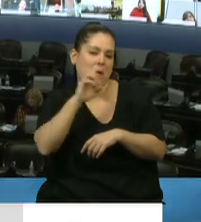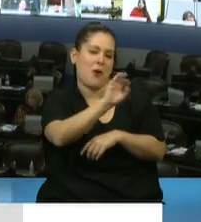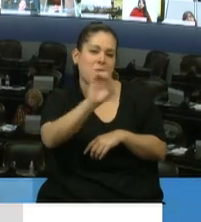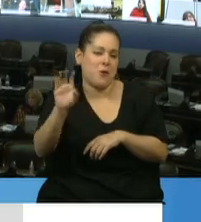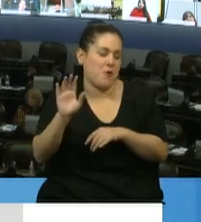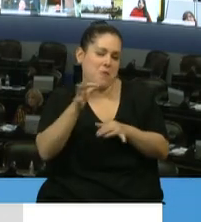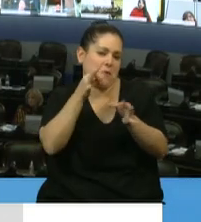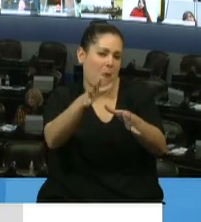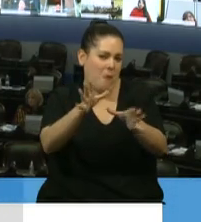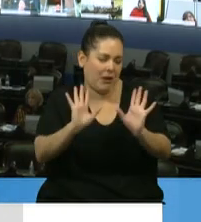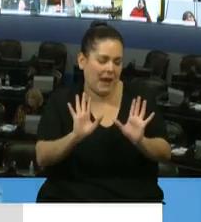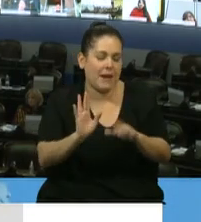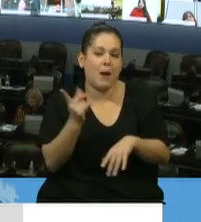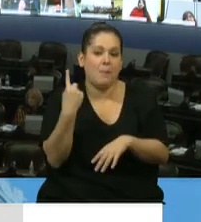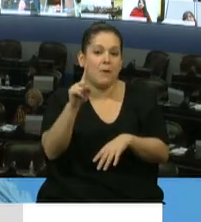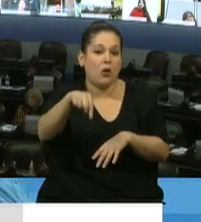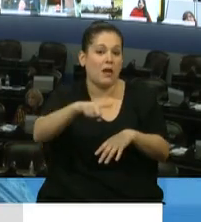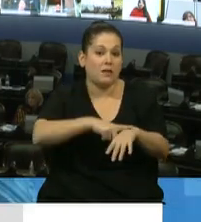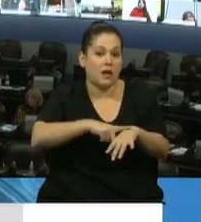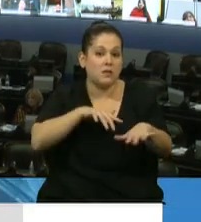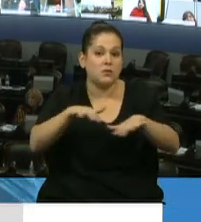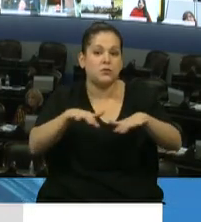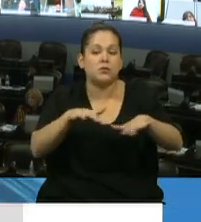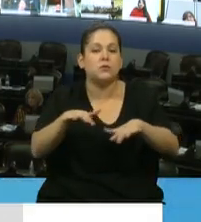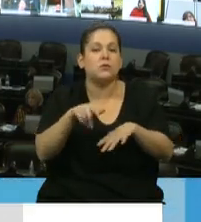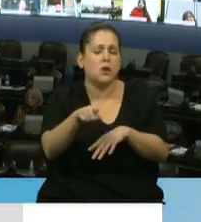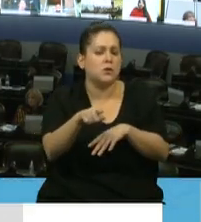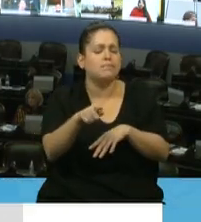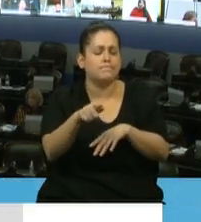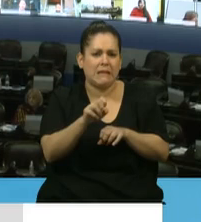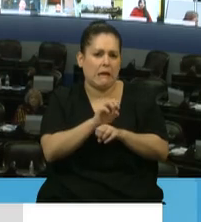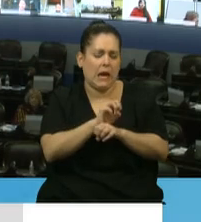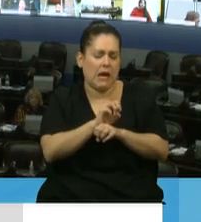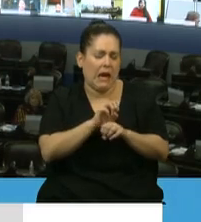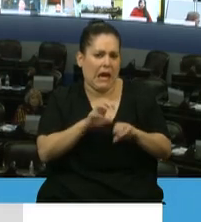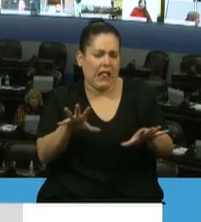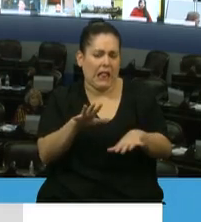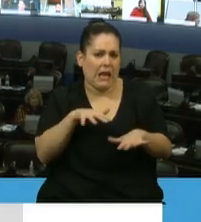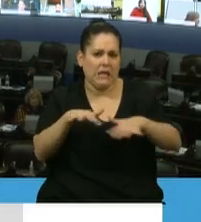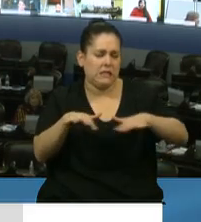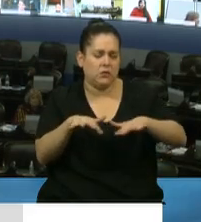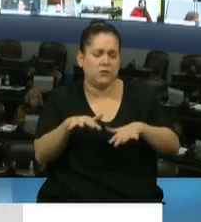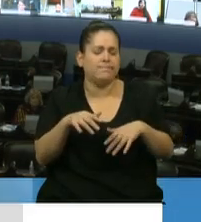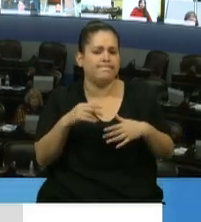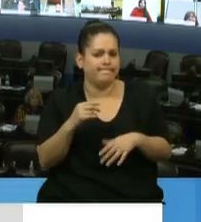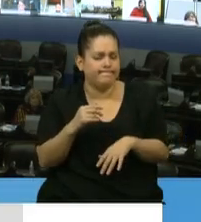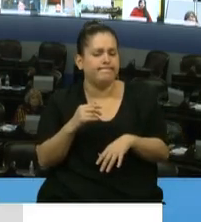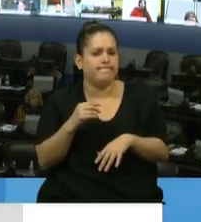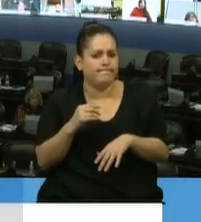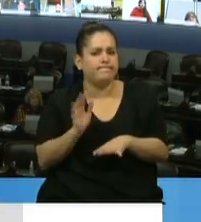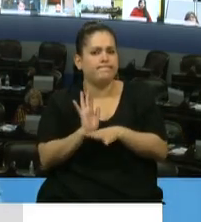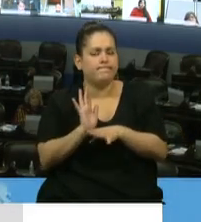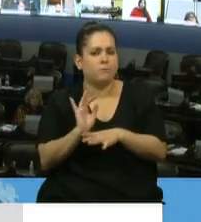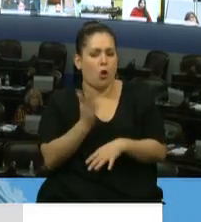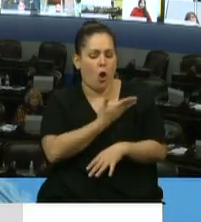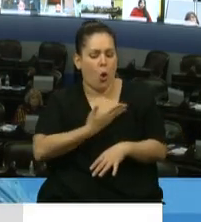en una situación crítica y nos pone a prueba a los gobiernos,